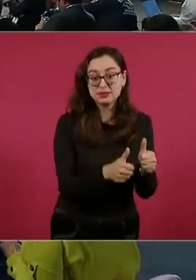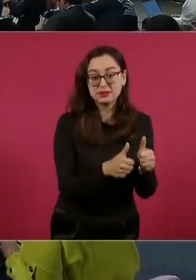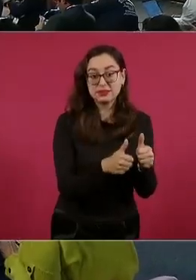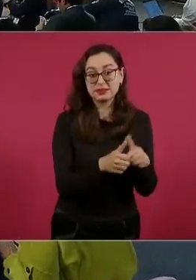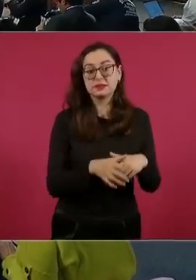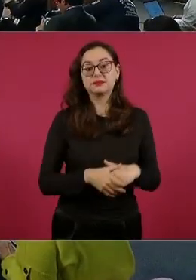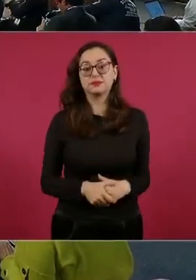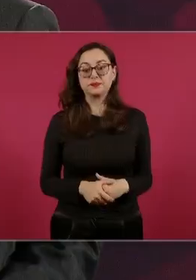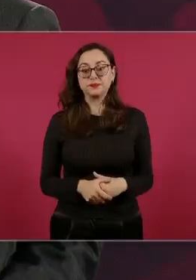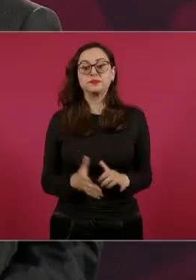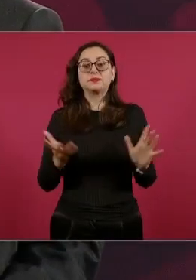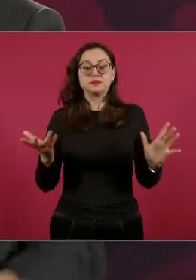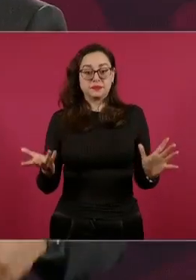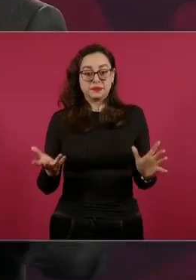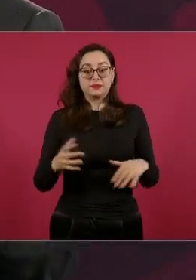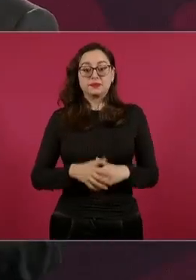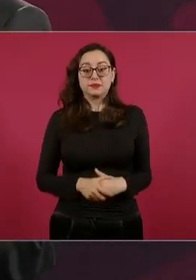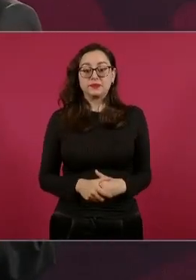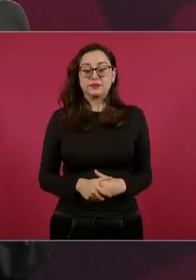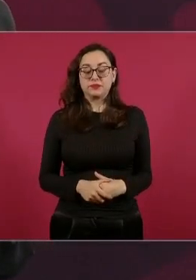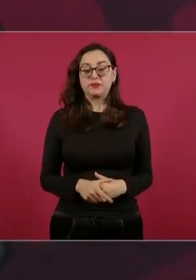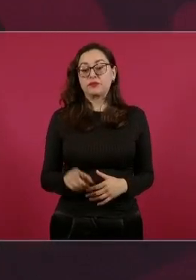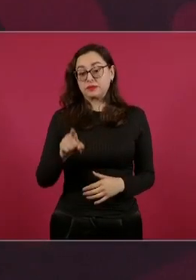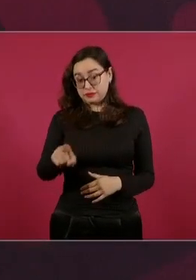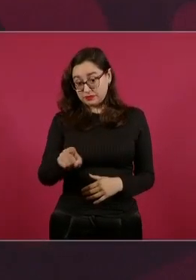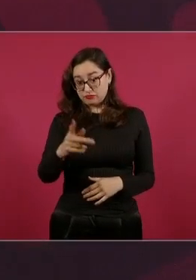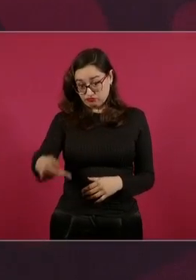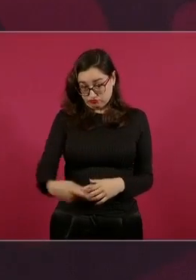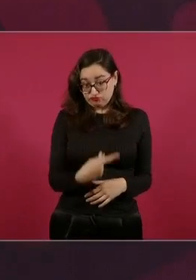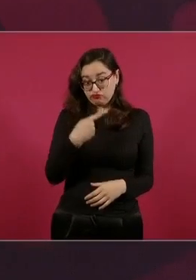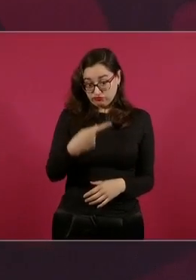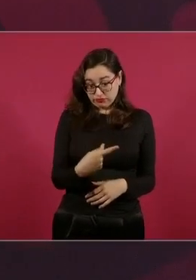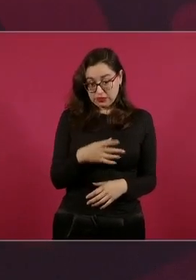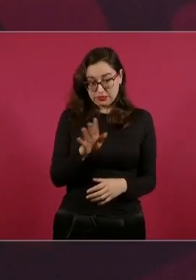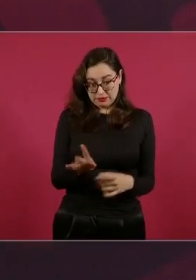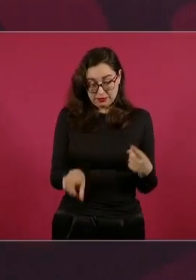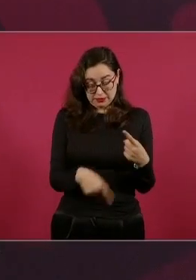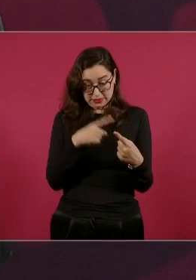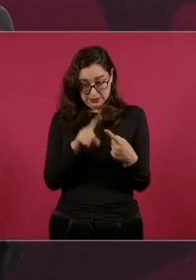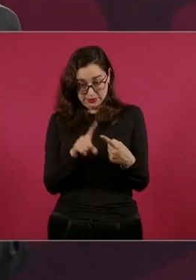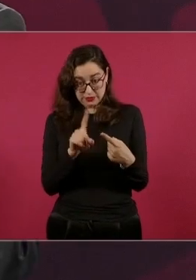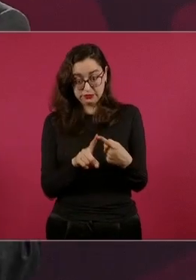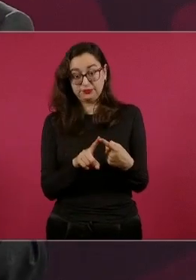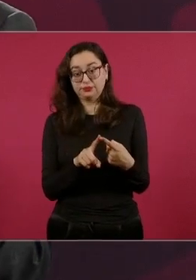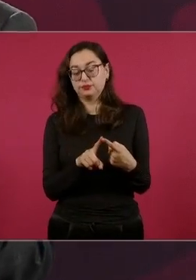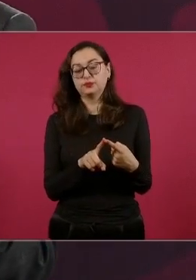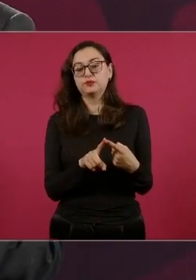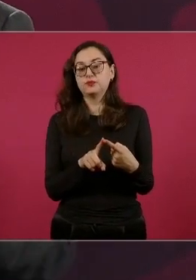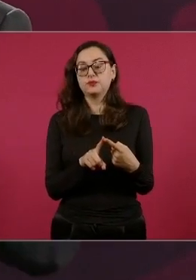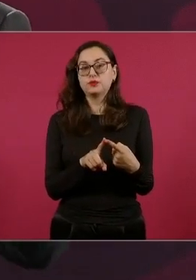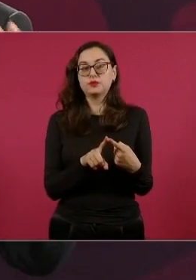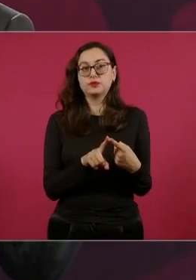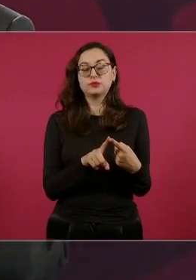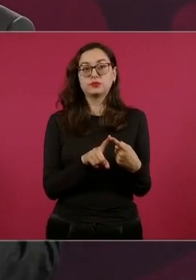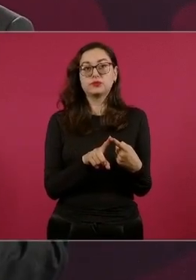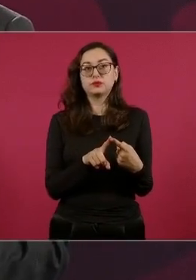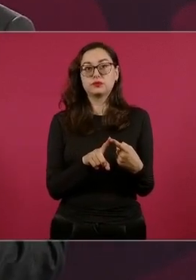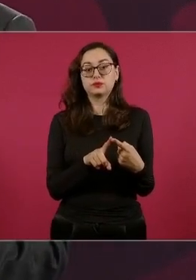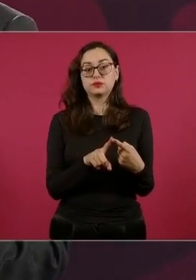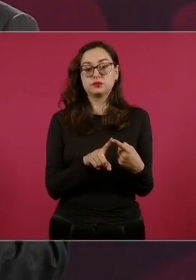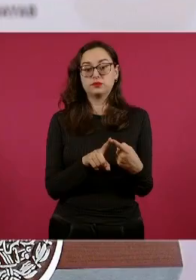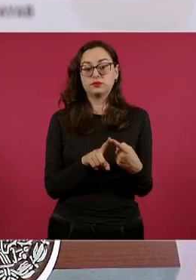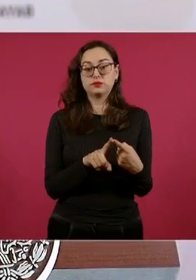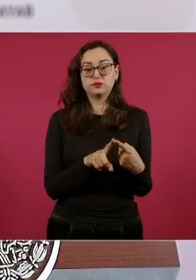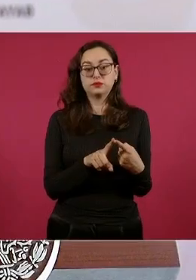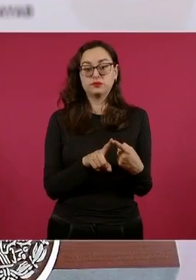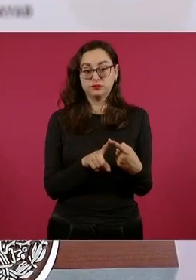recapitulando con lo que tú planteas. Primero, que se